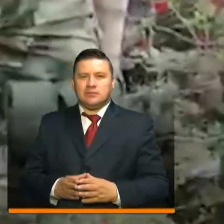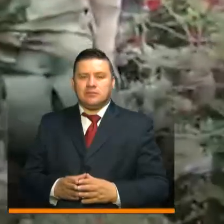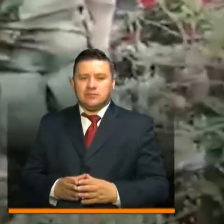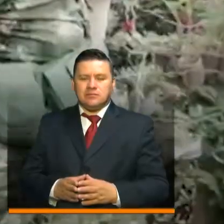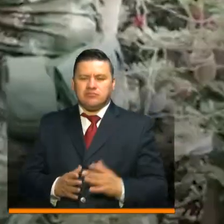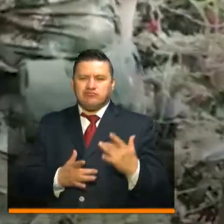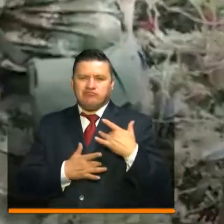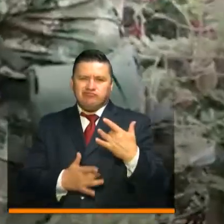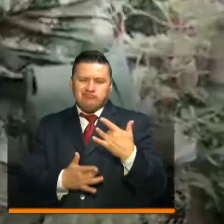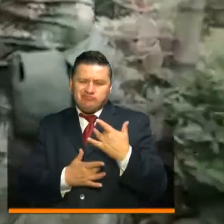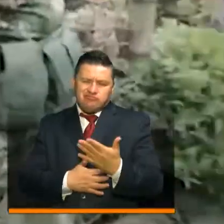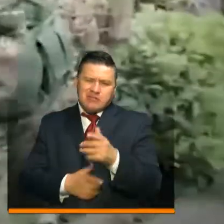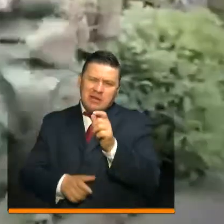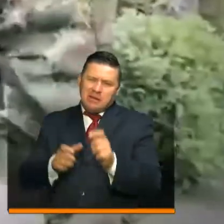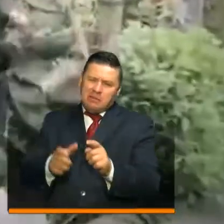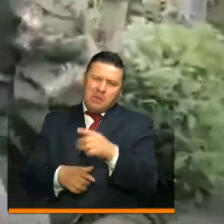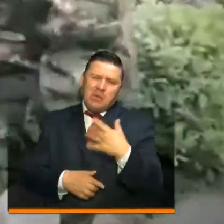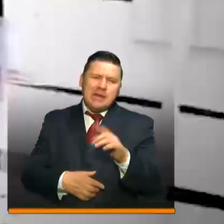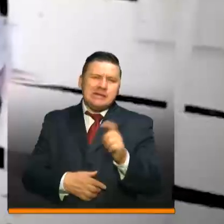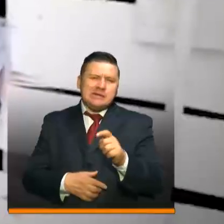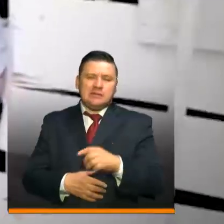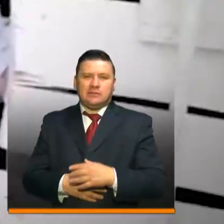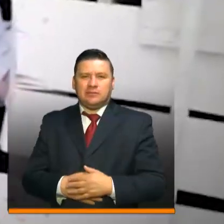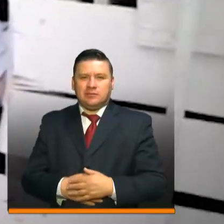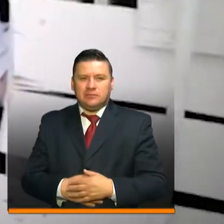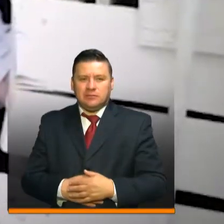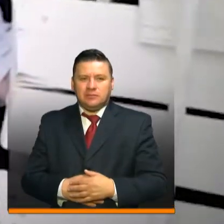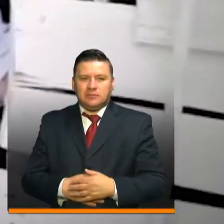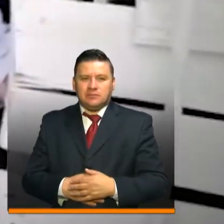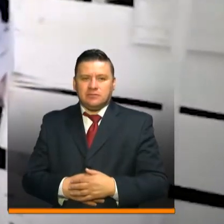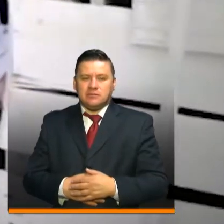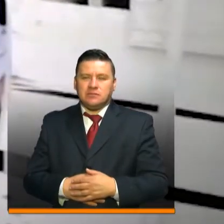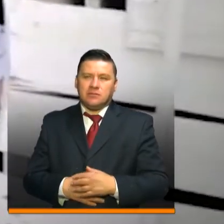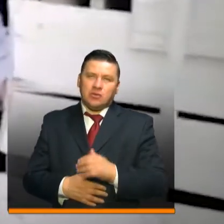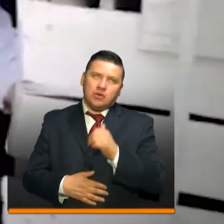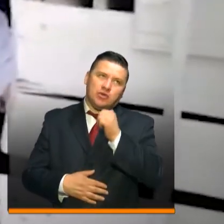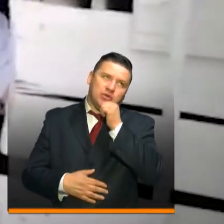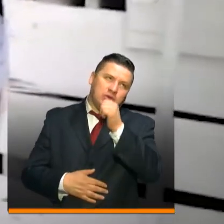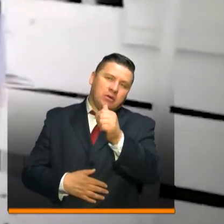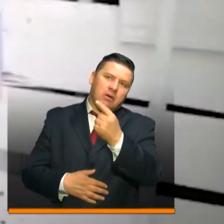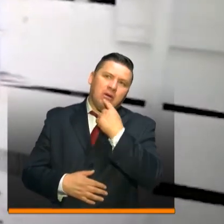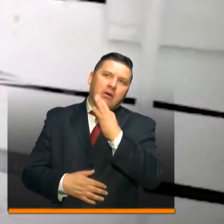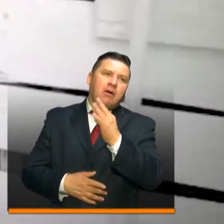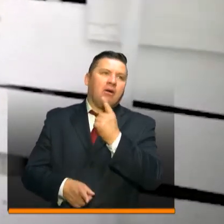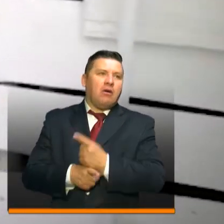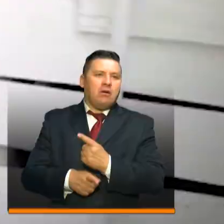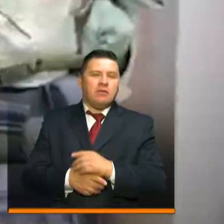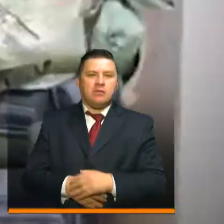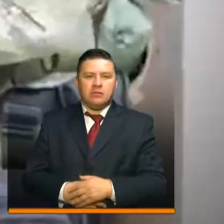Toda la realidad con estas personas más necesitadas. Todo lo que hay en la vida está aquí.